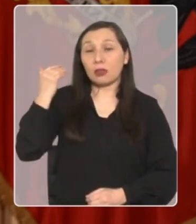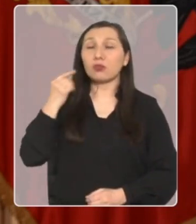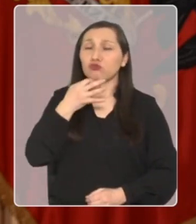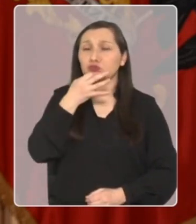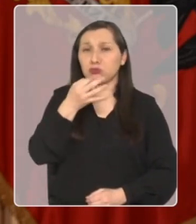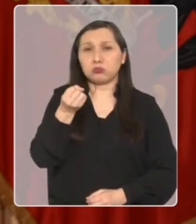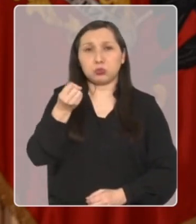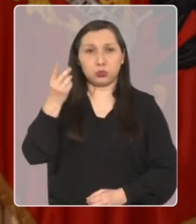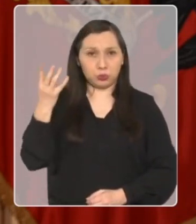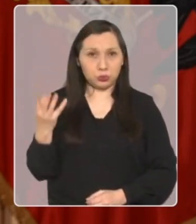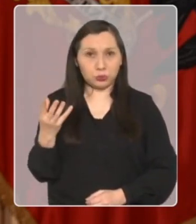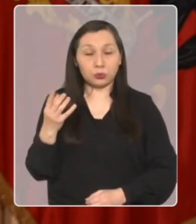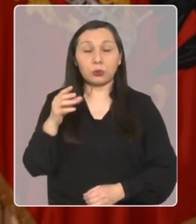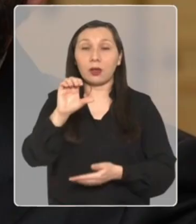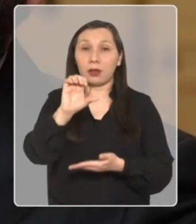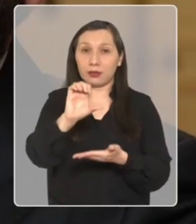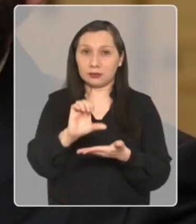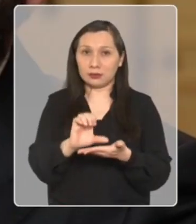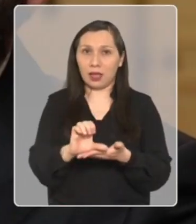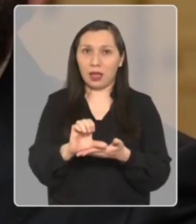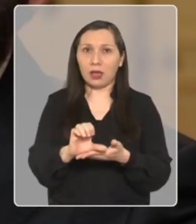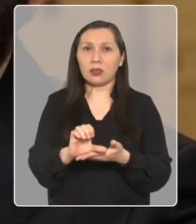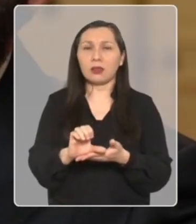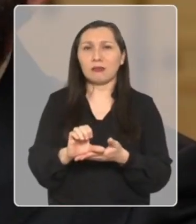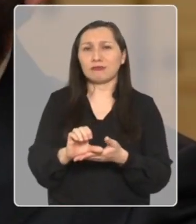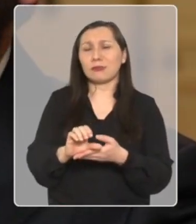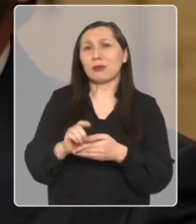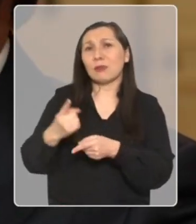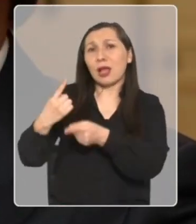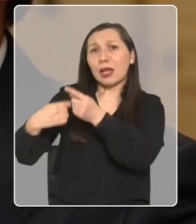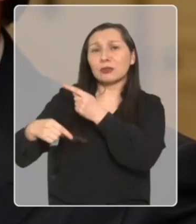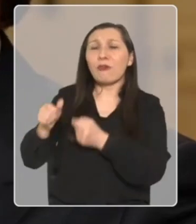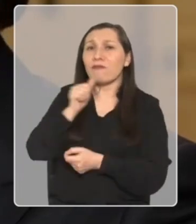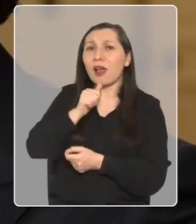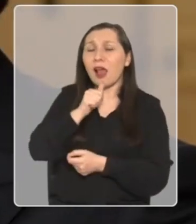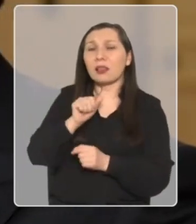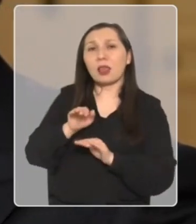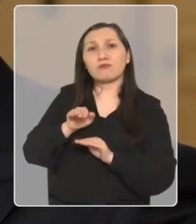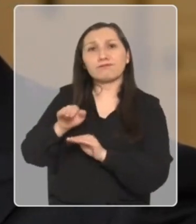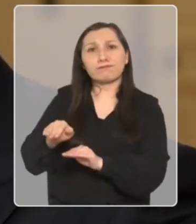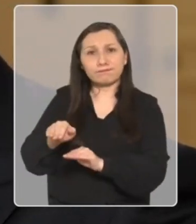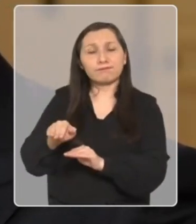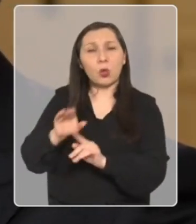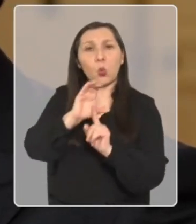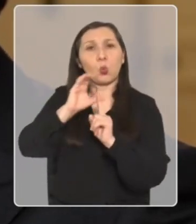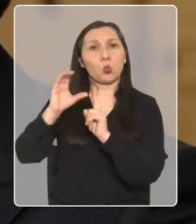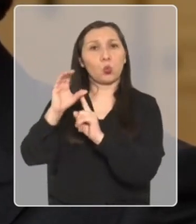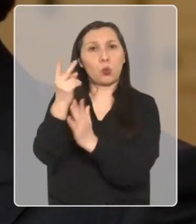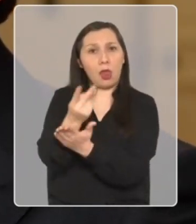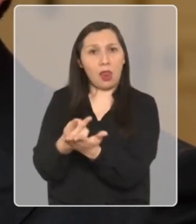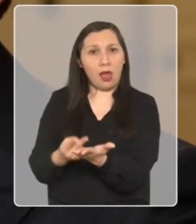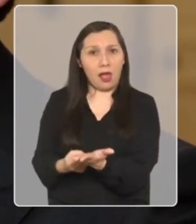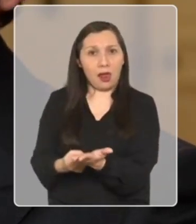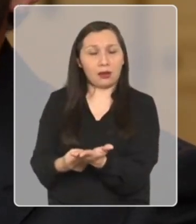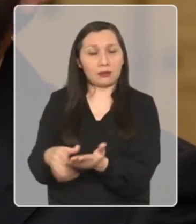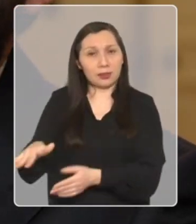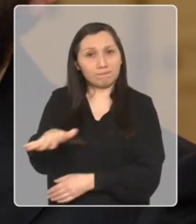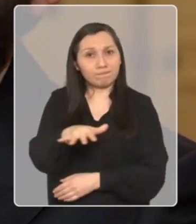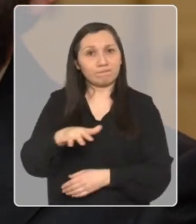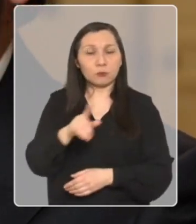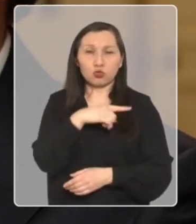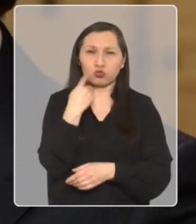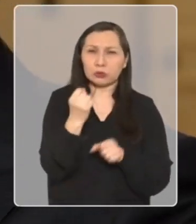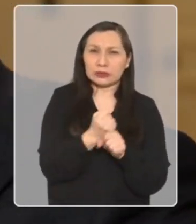Como he dicho en varias ocasiones, el Estado tiene un rezago histórico con el mundo de la cultura y las artes.